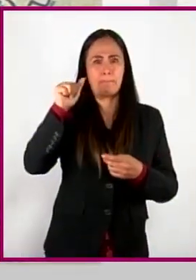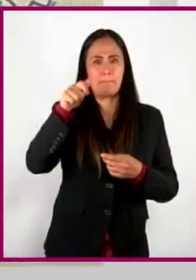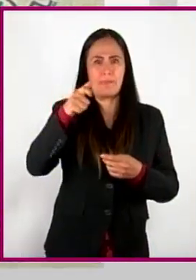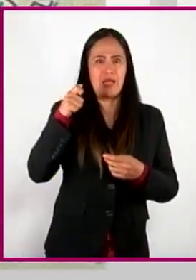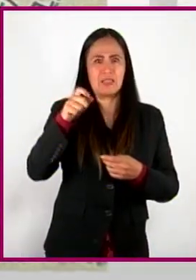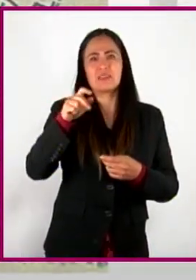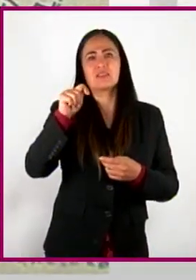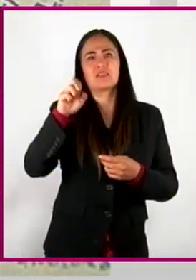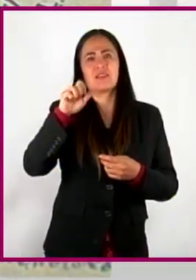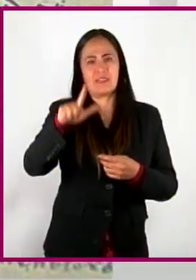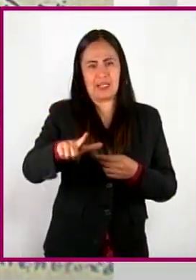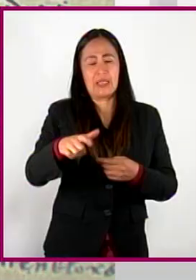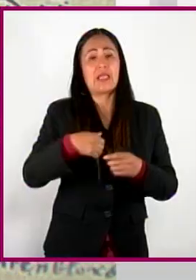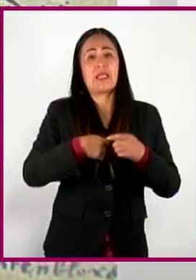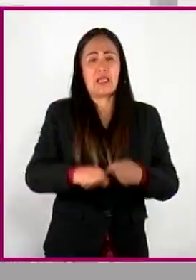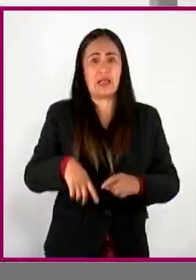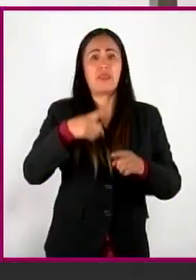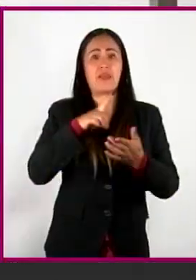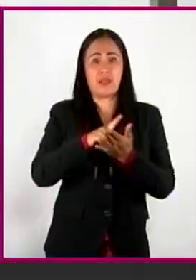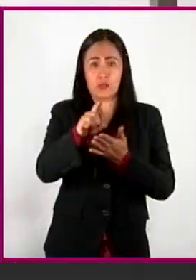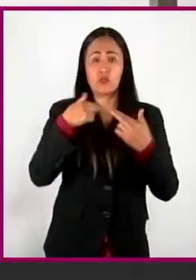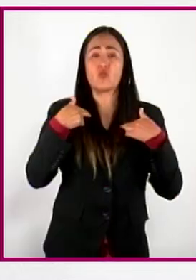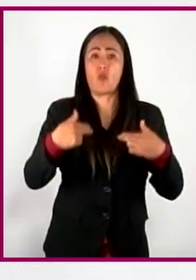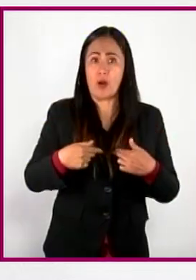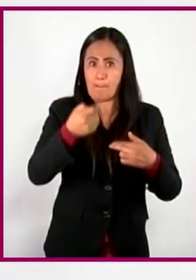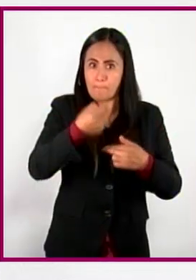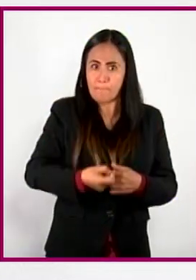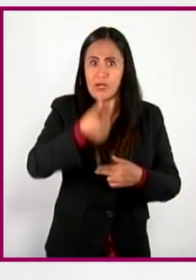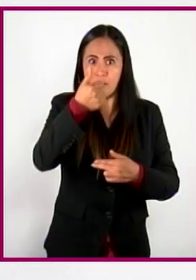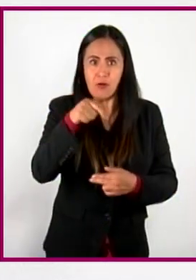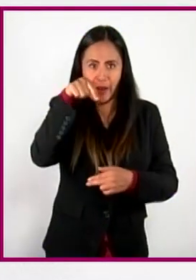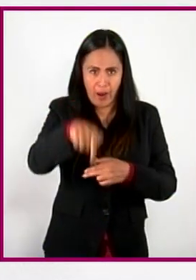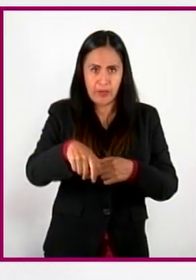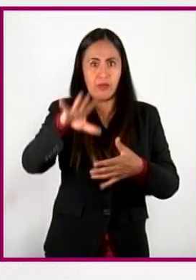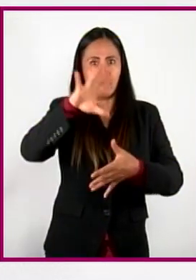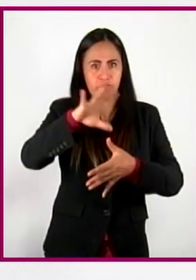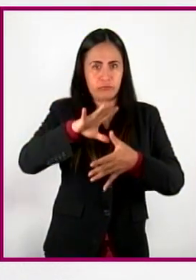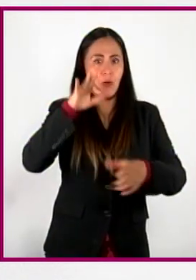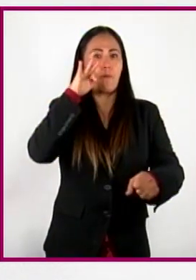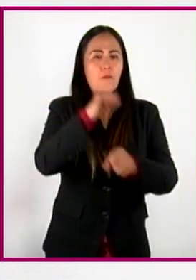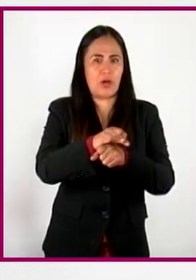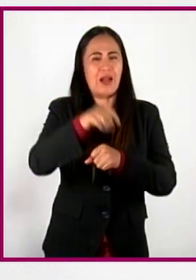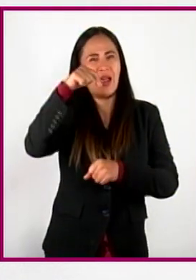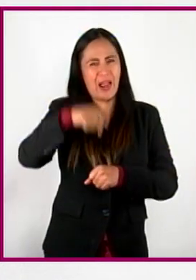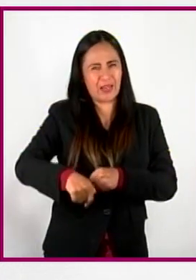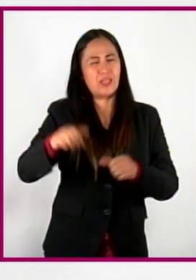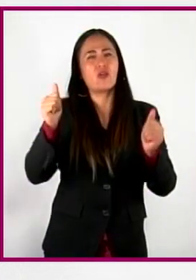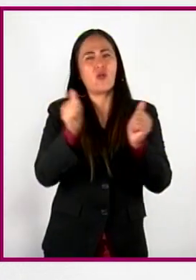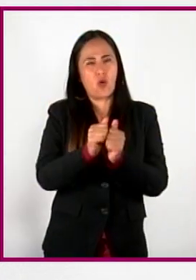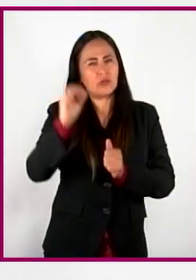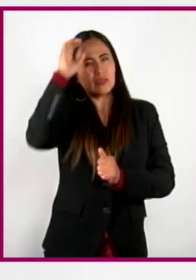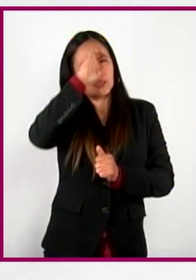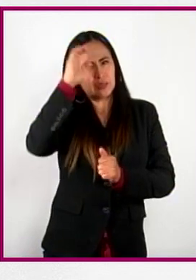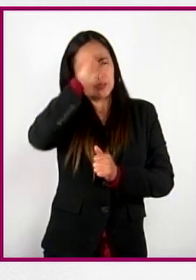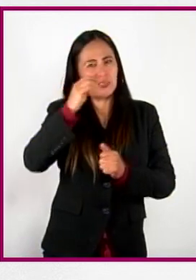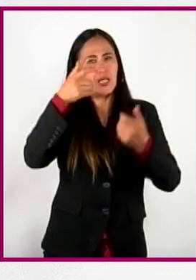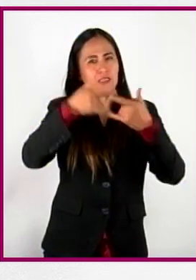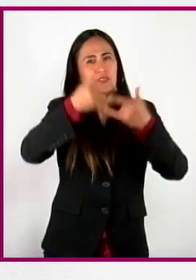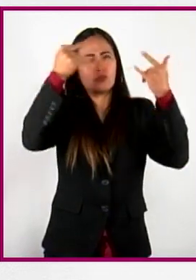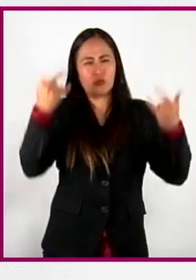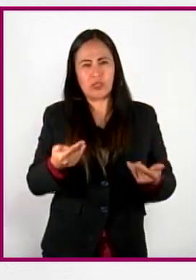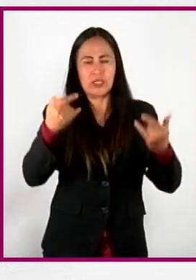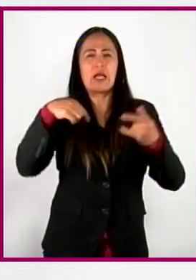precursor en la defensa de los derechos humanos en América. En este programa de Conciencia Histórica, revisaremos los diferentes